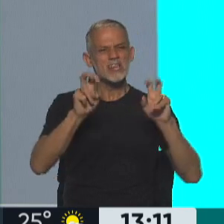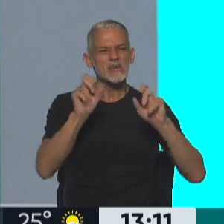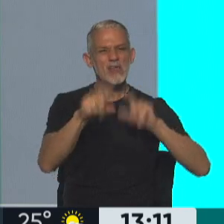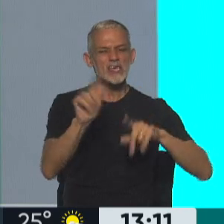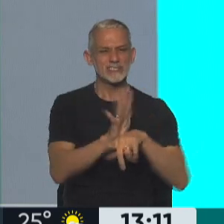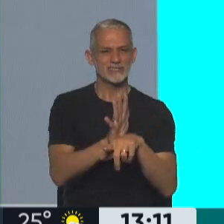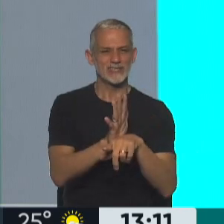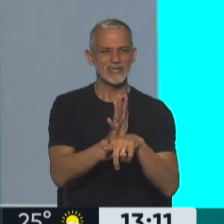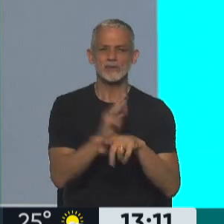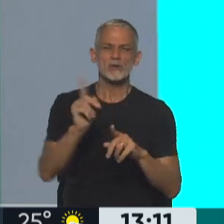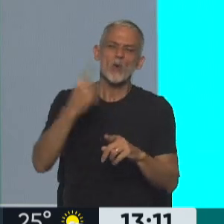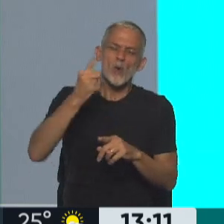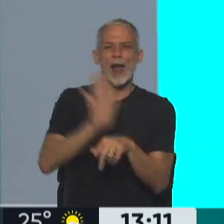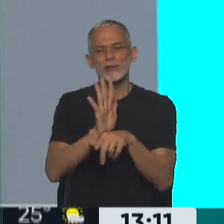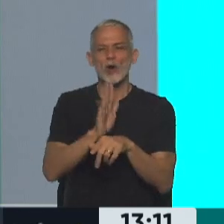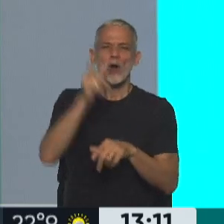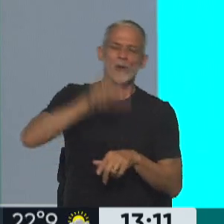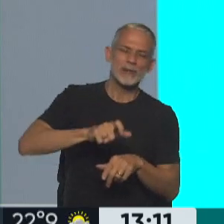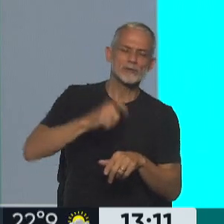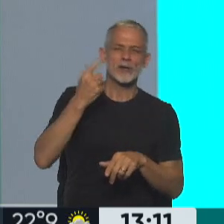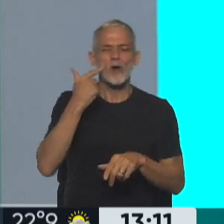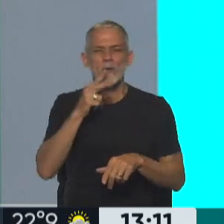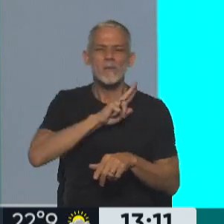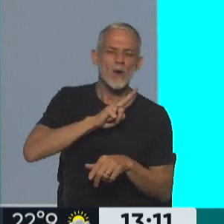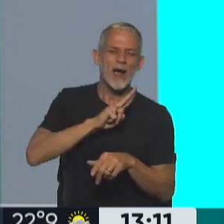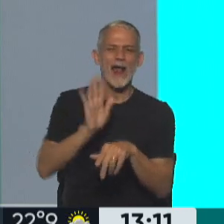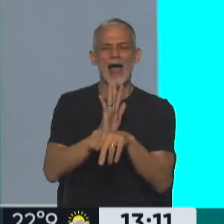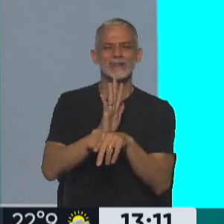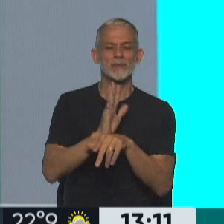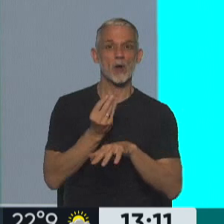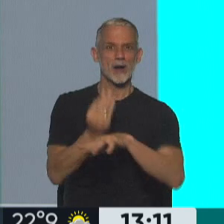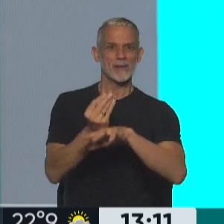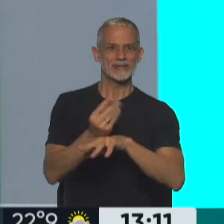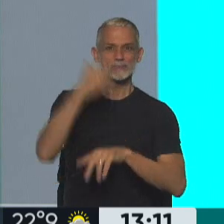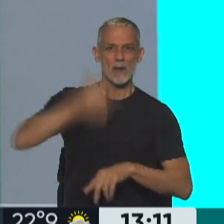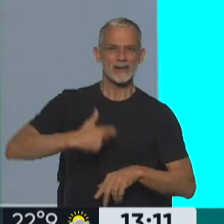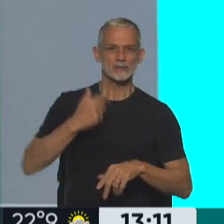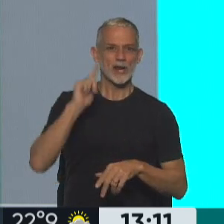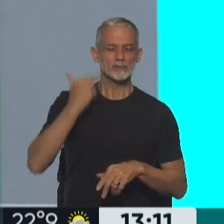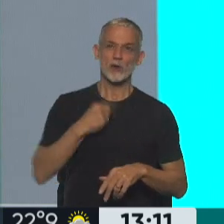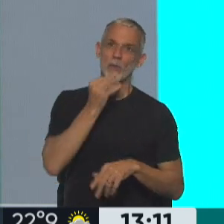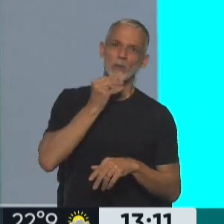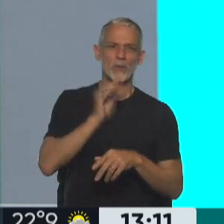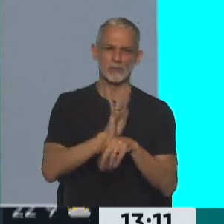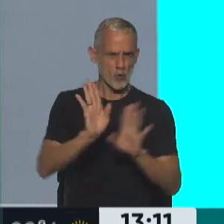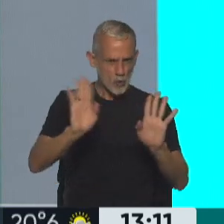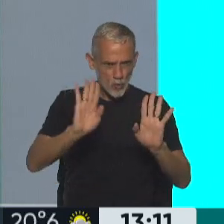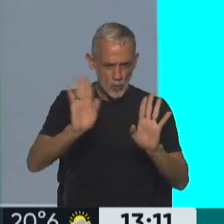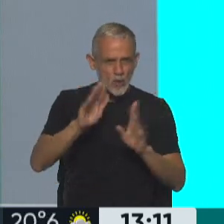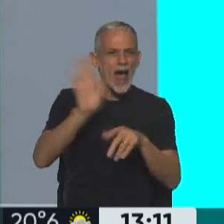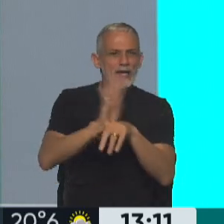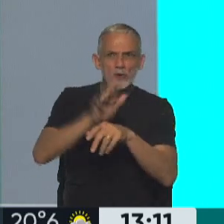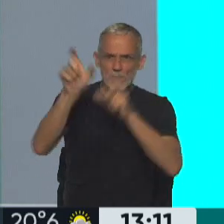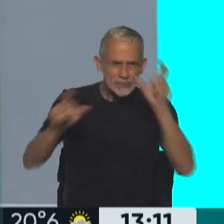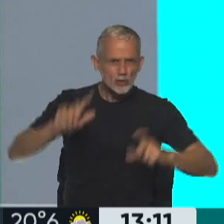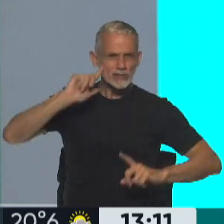Porque no es solo un actor o una actriz que represente a una persona sorda, sino son actores y actrices